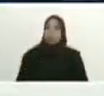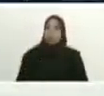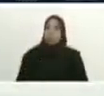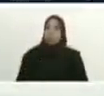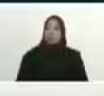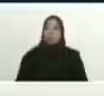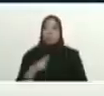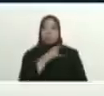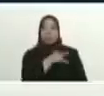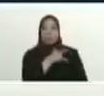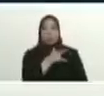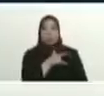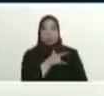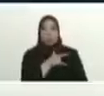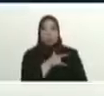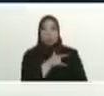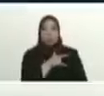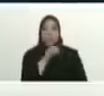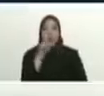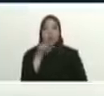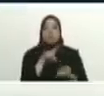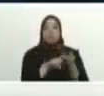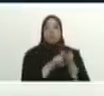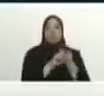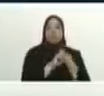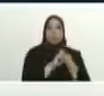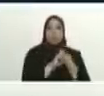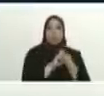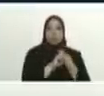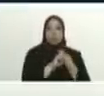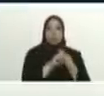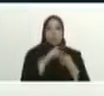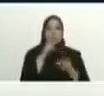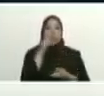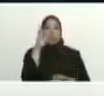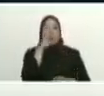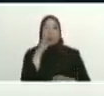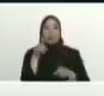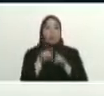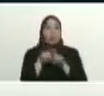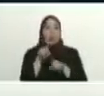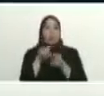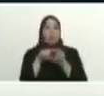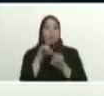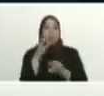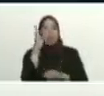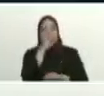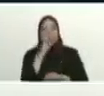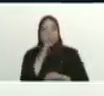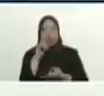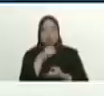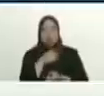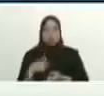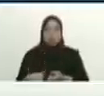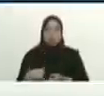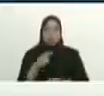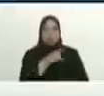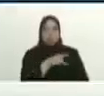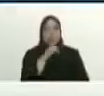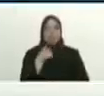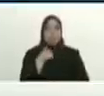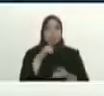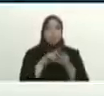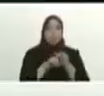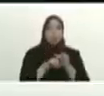Lula a su esposa Yanja Lula da Silva Silita estuvo allí